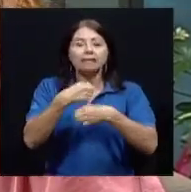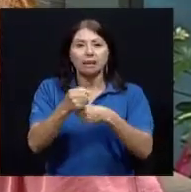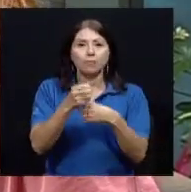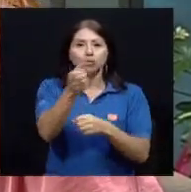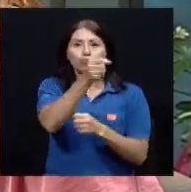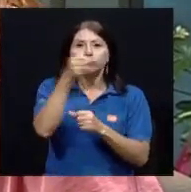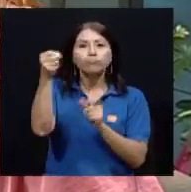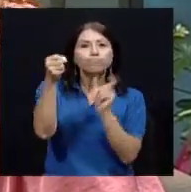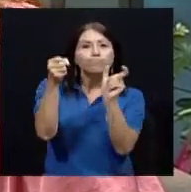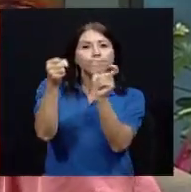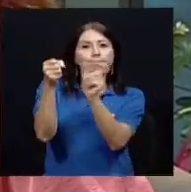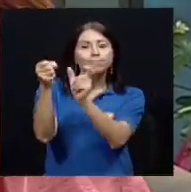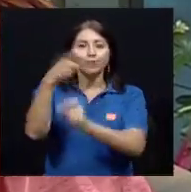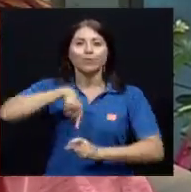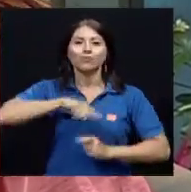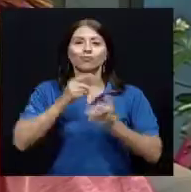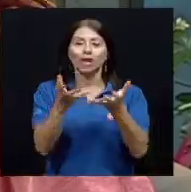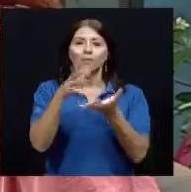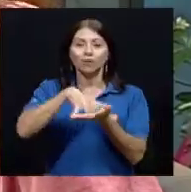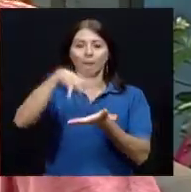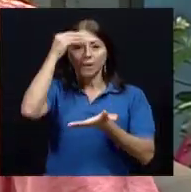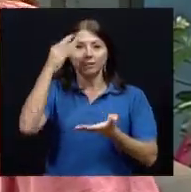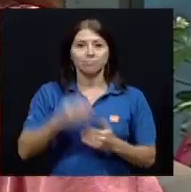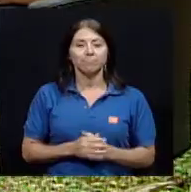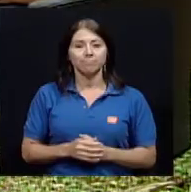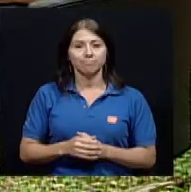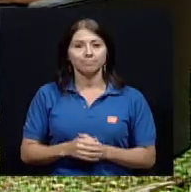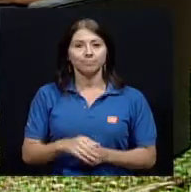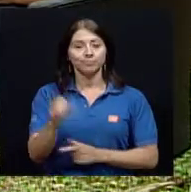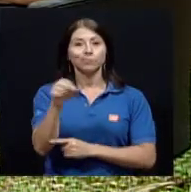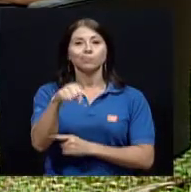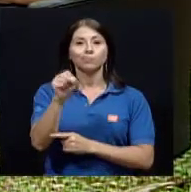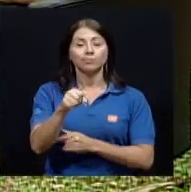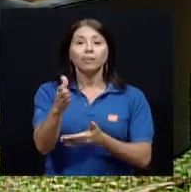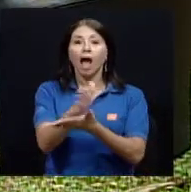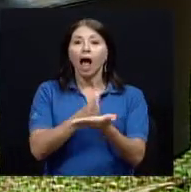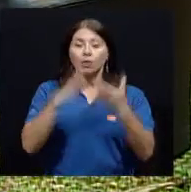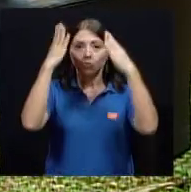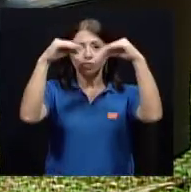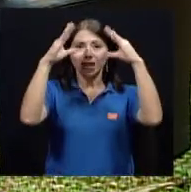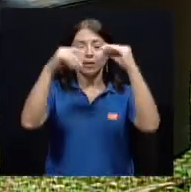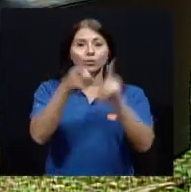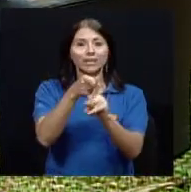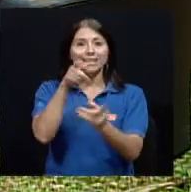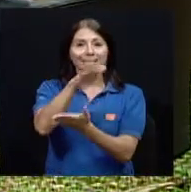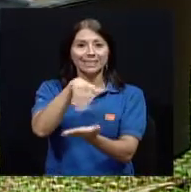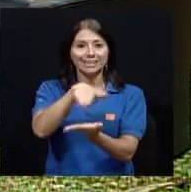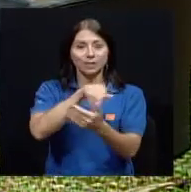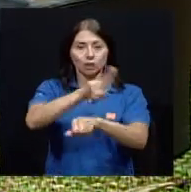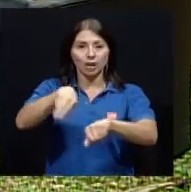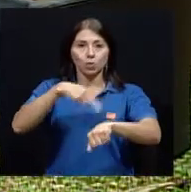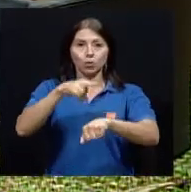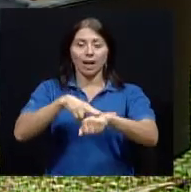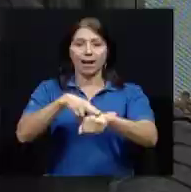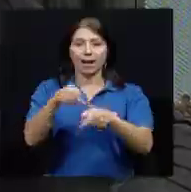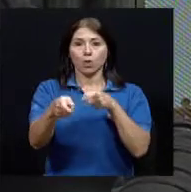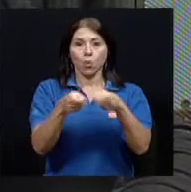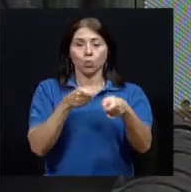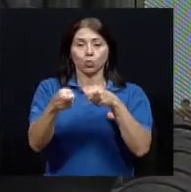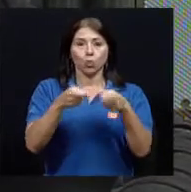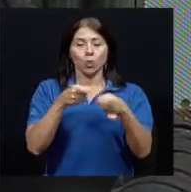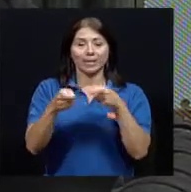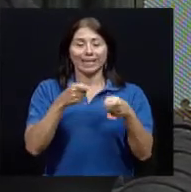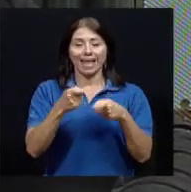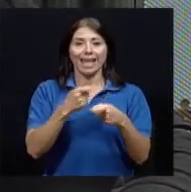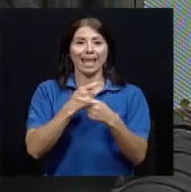nuestro, también en nuestro programa queremos aprender más al respecto. Hay algunos datos del centro nacional del control de intoxicaciones de